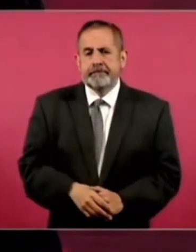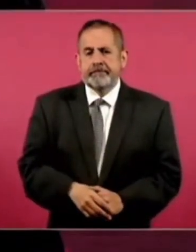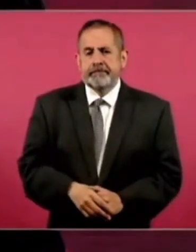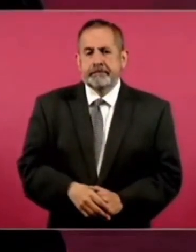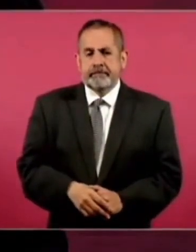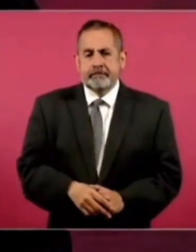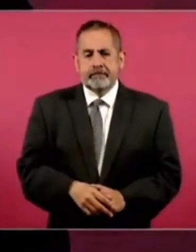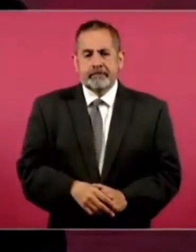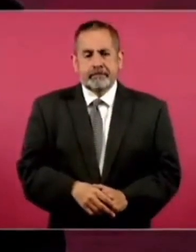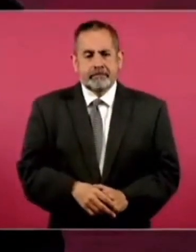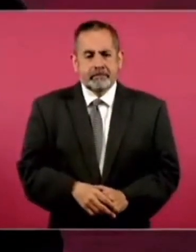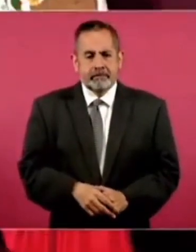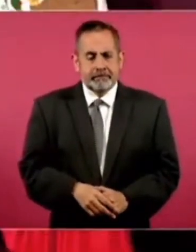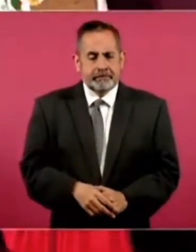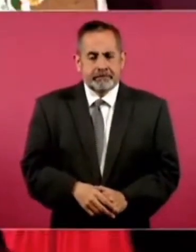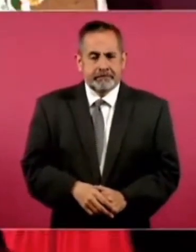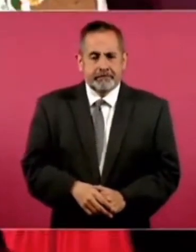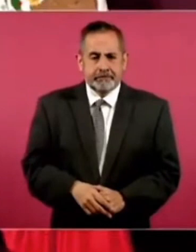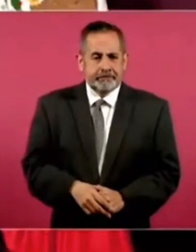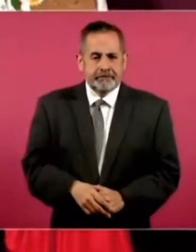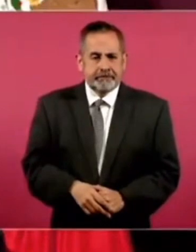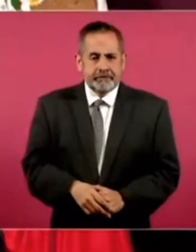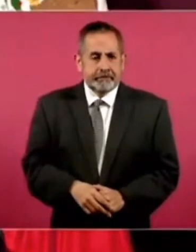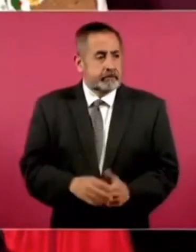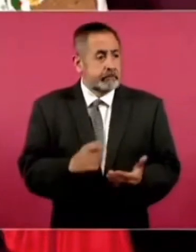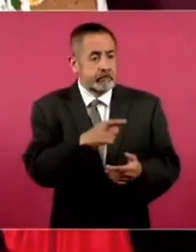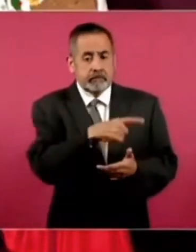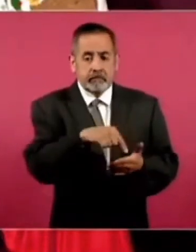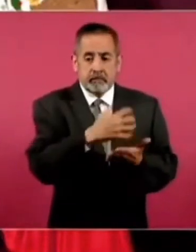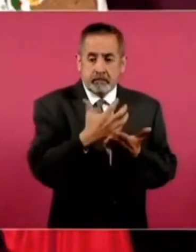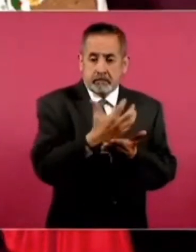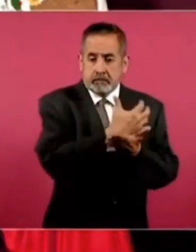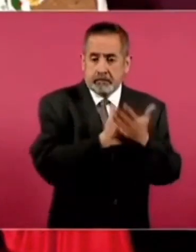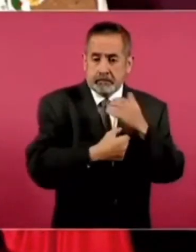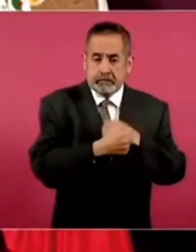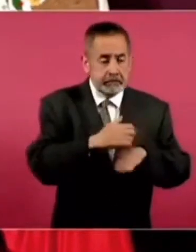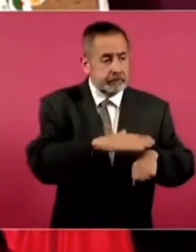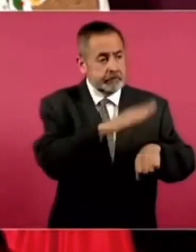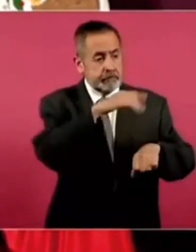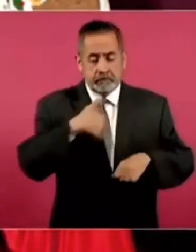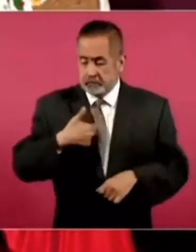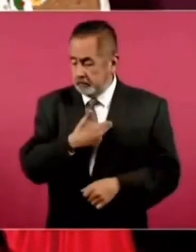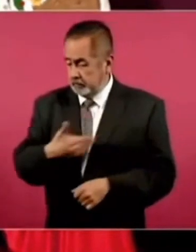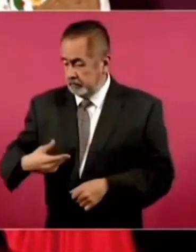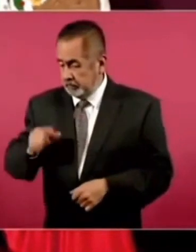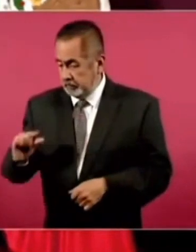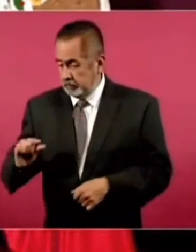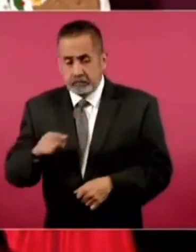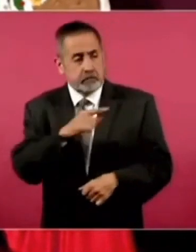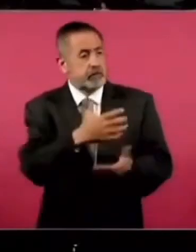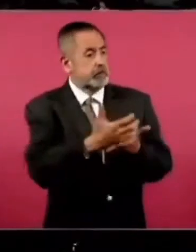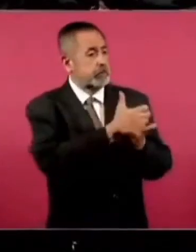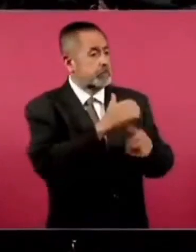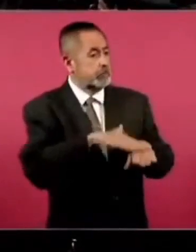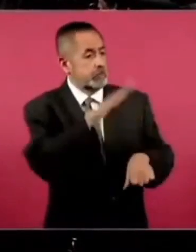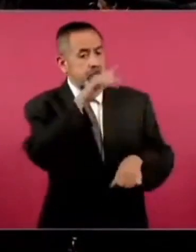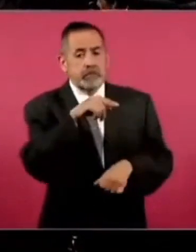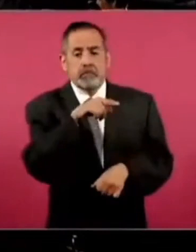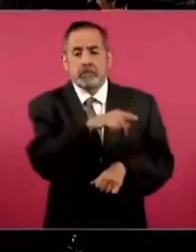Si se gana. Más que el presidente. Y nada más se trabaja.